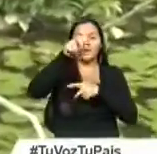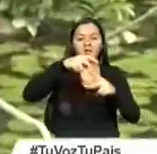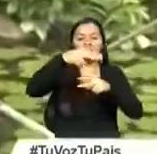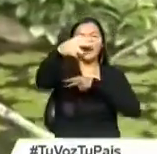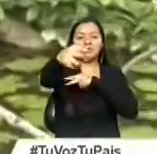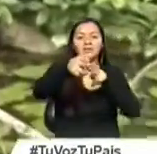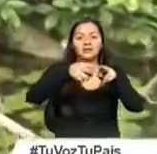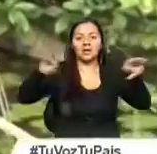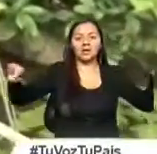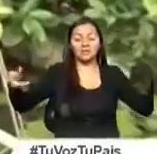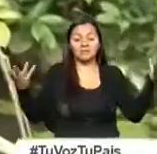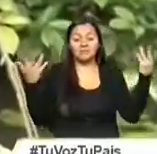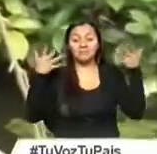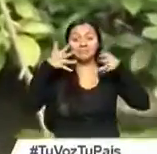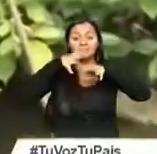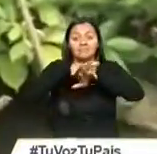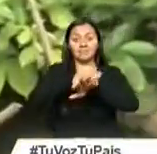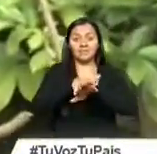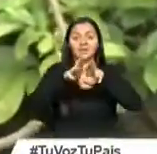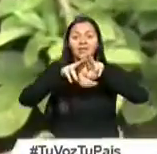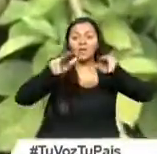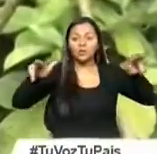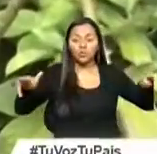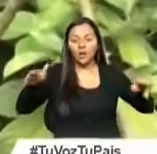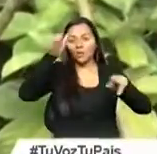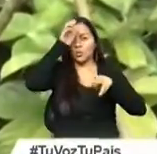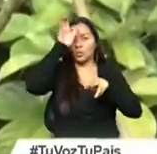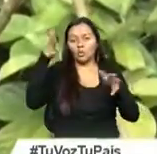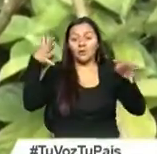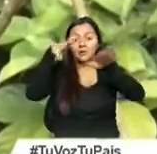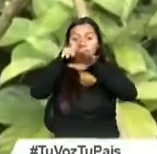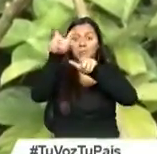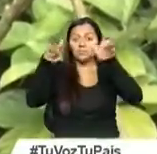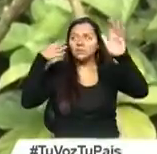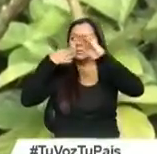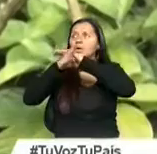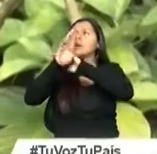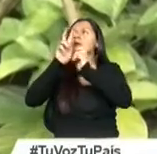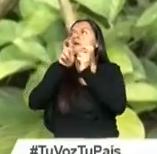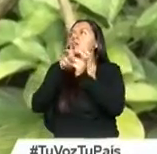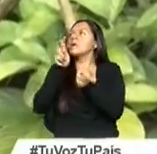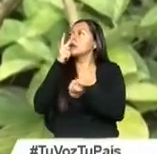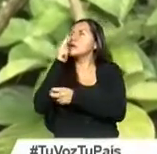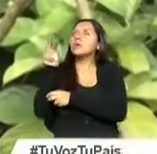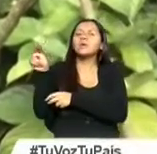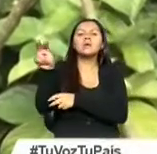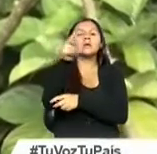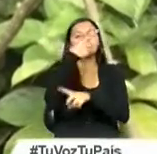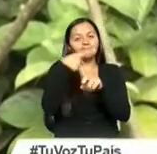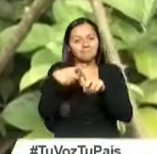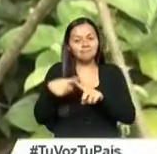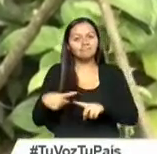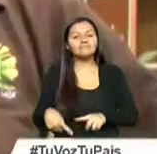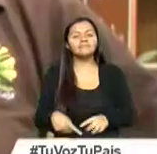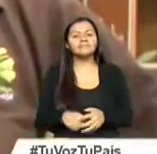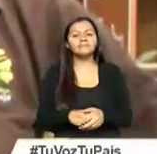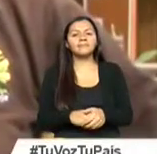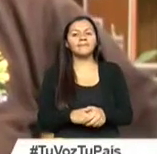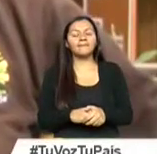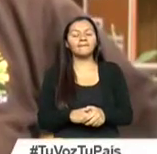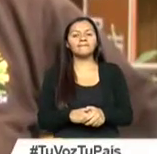y lo cultural, permitiendo a los visitantes su integración al ecosistema a través de una serie de pasarelas.